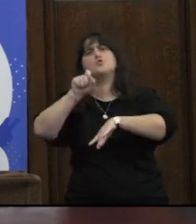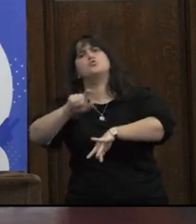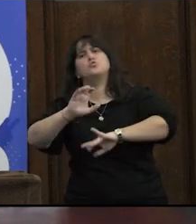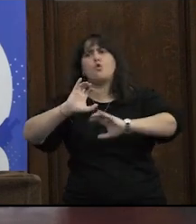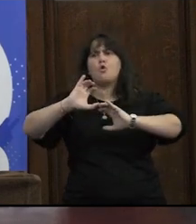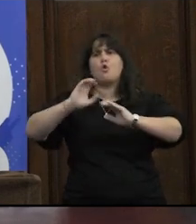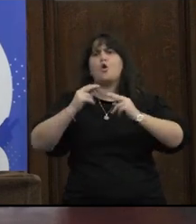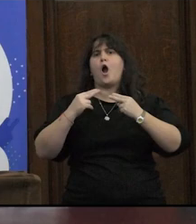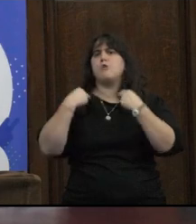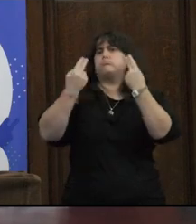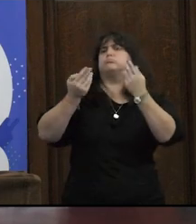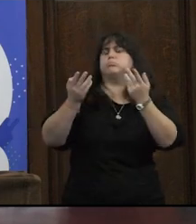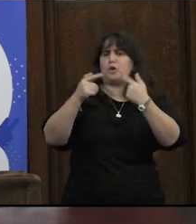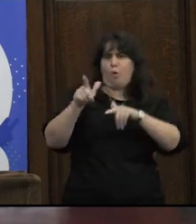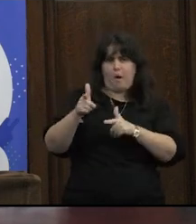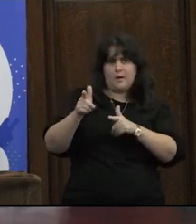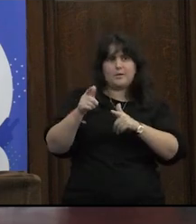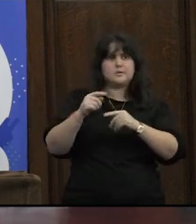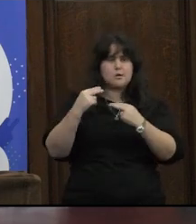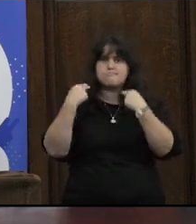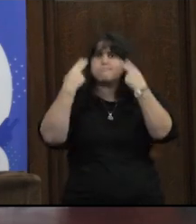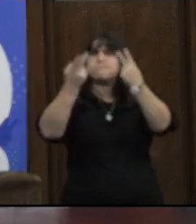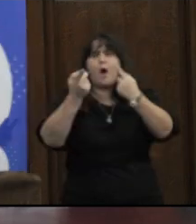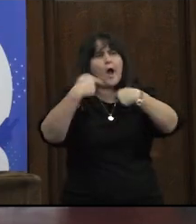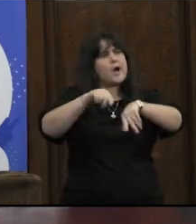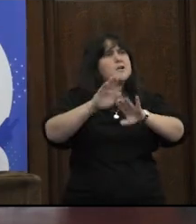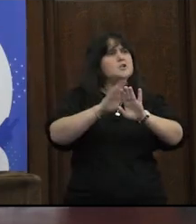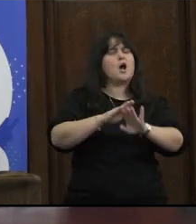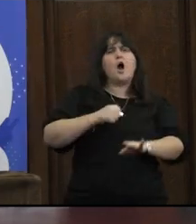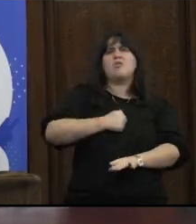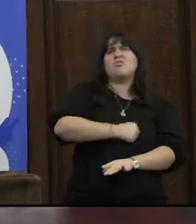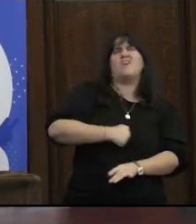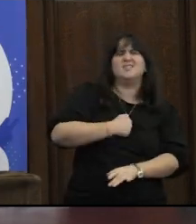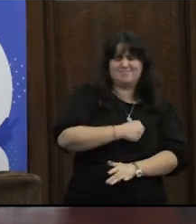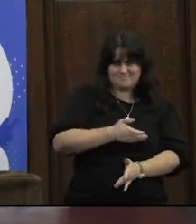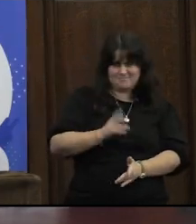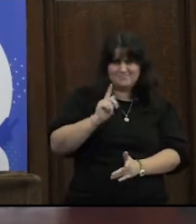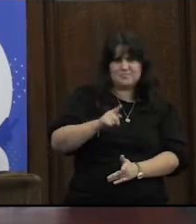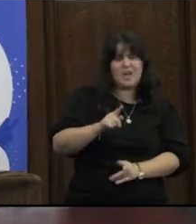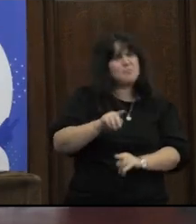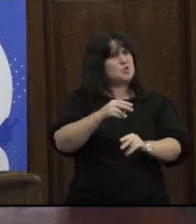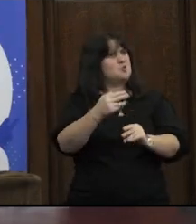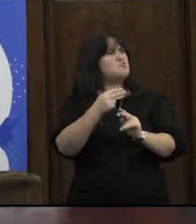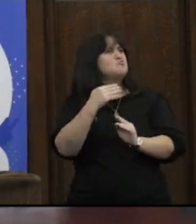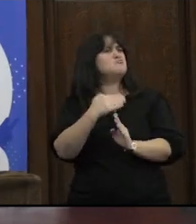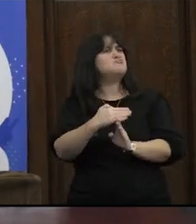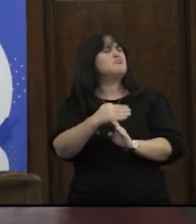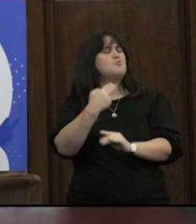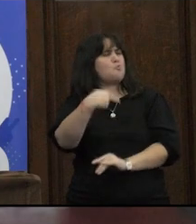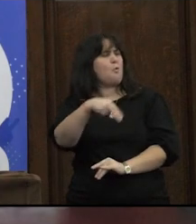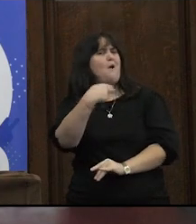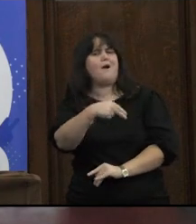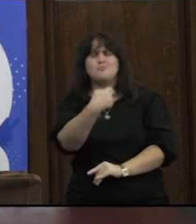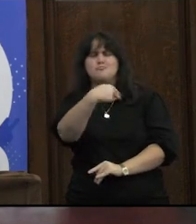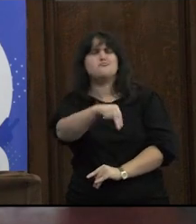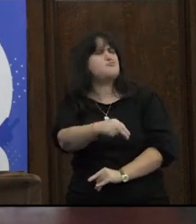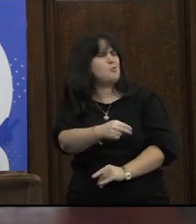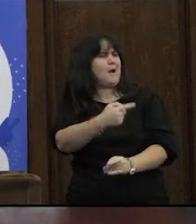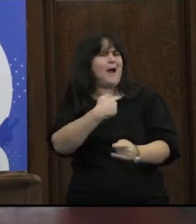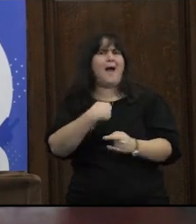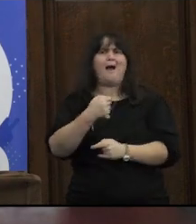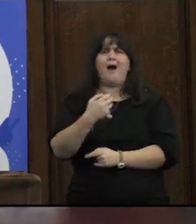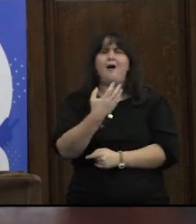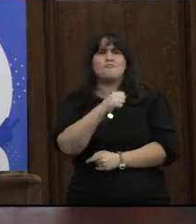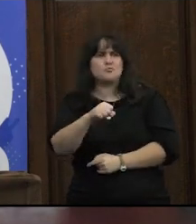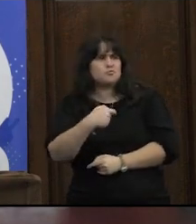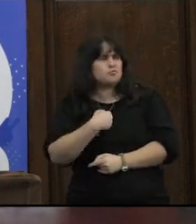carácter y parece que la que tiene carácter está como eso conjurada del daño ¿no? a mí no me van a violentar a mí nadie nadie se